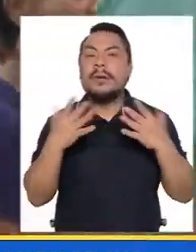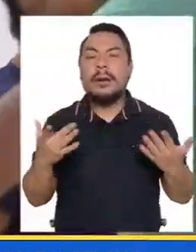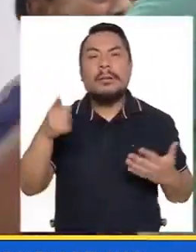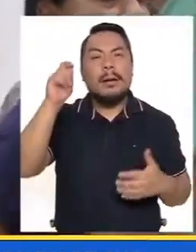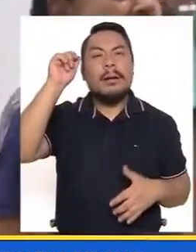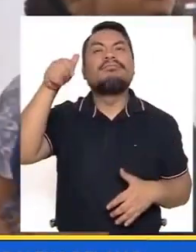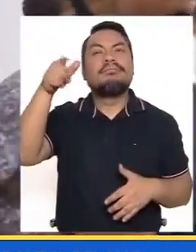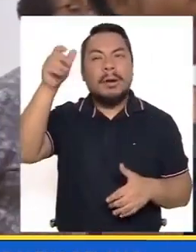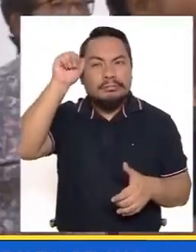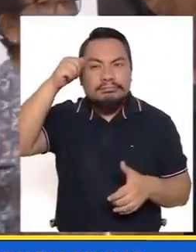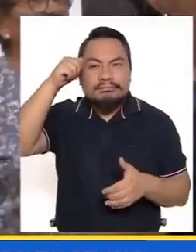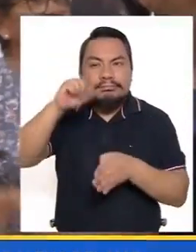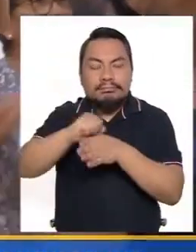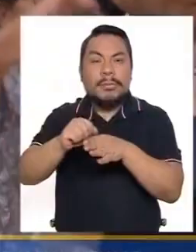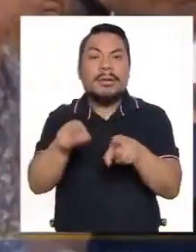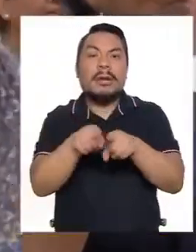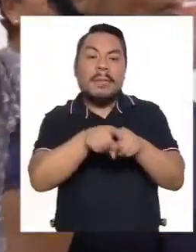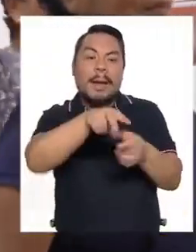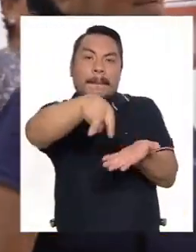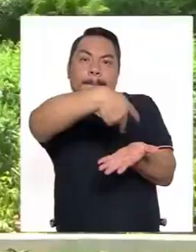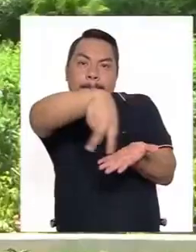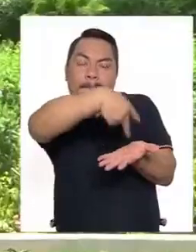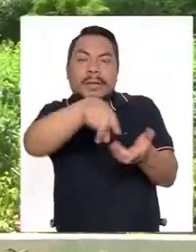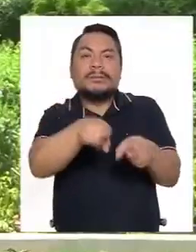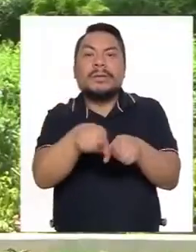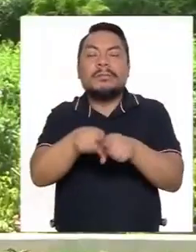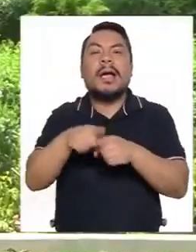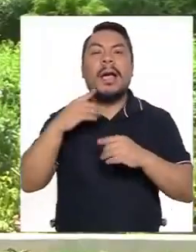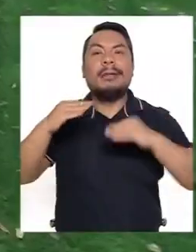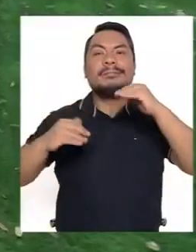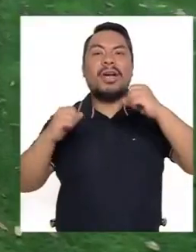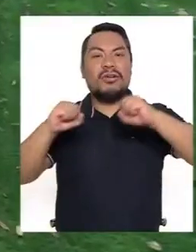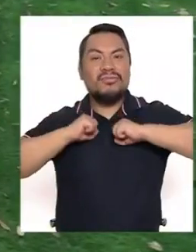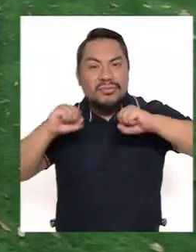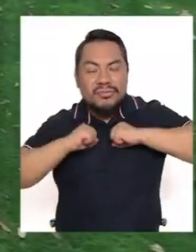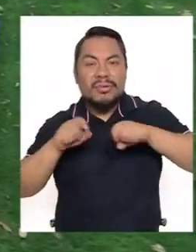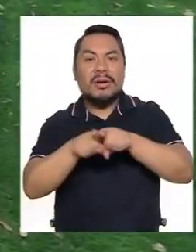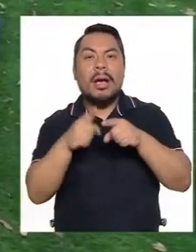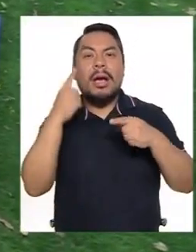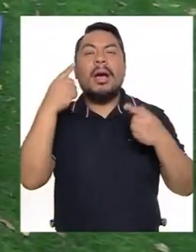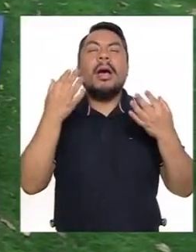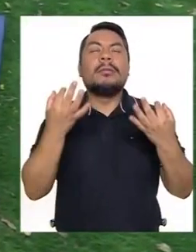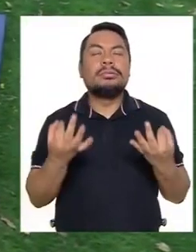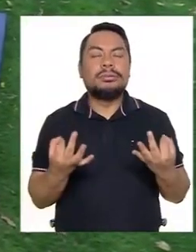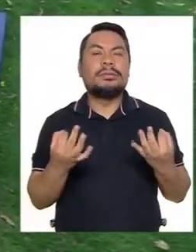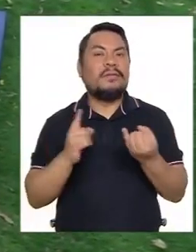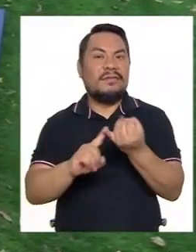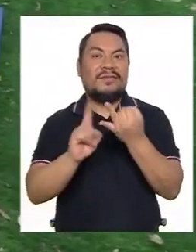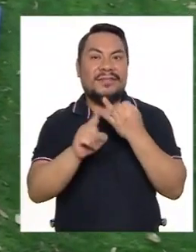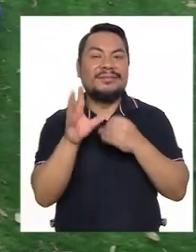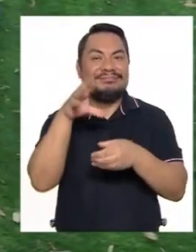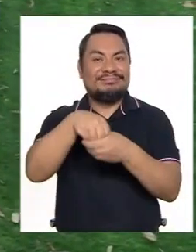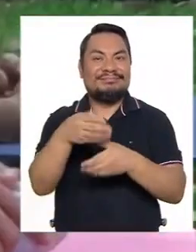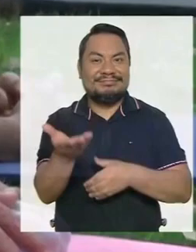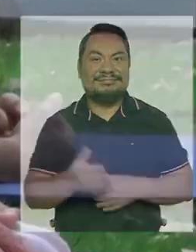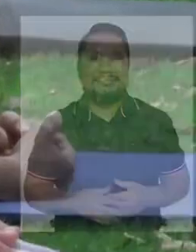memoria, como talleres de baile, talleres de aeróbicos, talleres de yoga, talleres de Tai Chi.